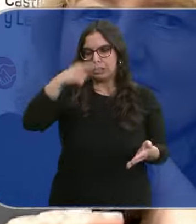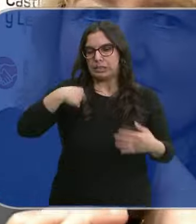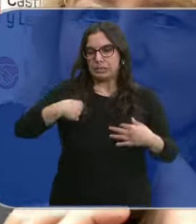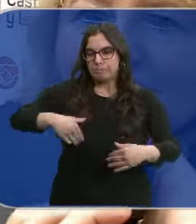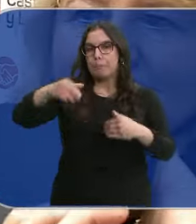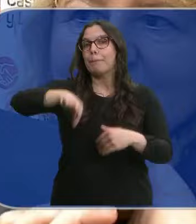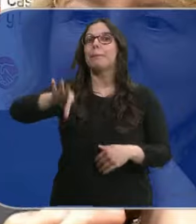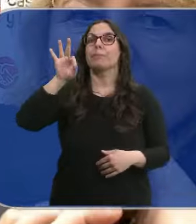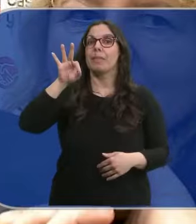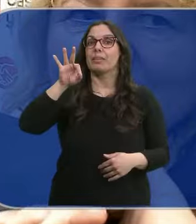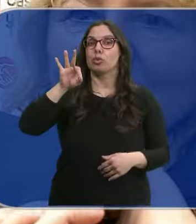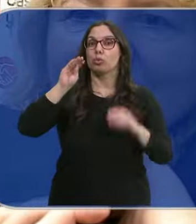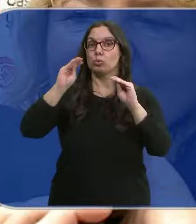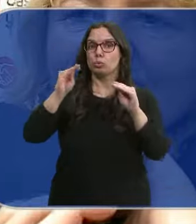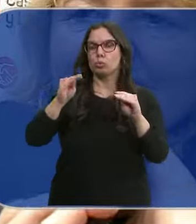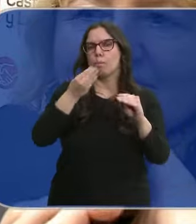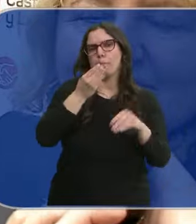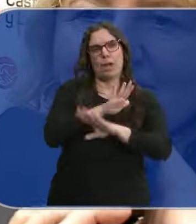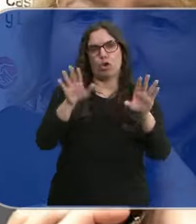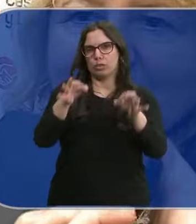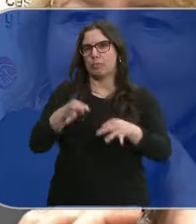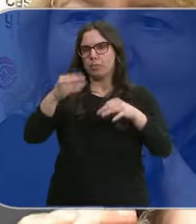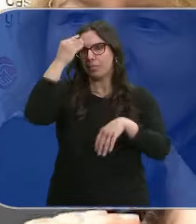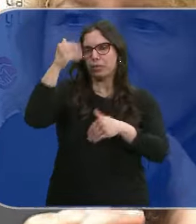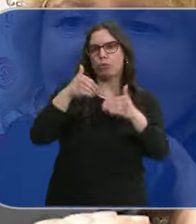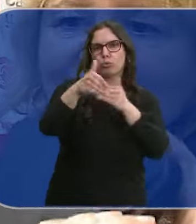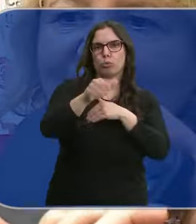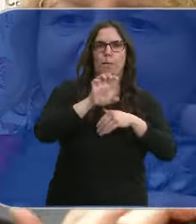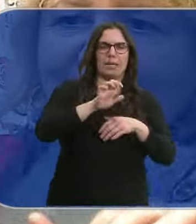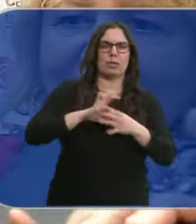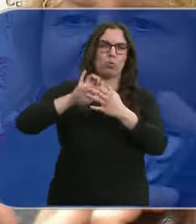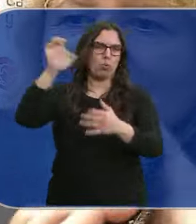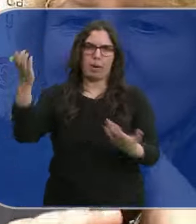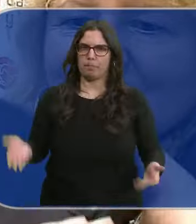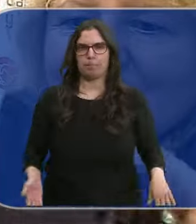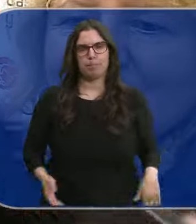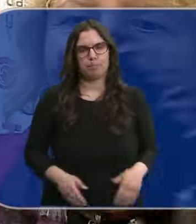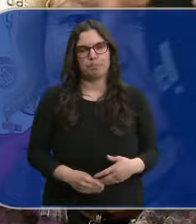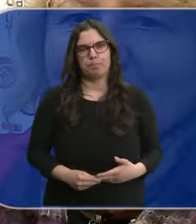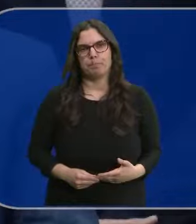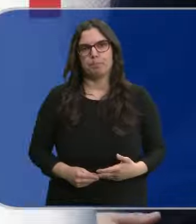Partido Socialista tome la decisión será la mejor decisión pensando en el futuro de nuestro país y de la Unión Europea.